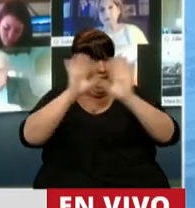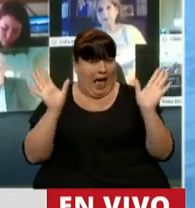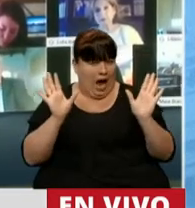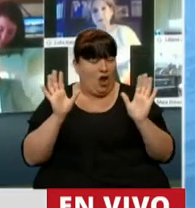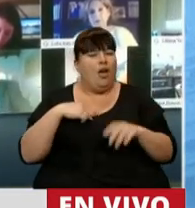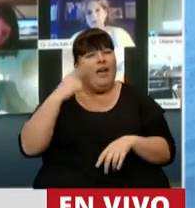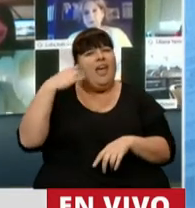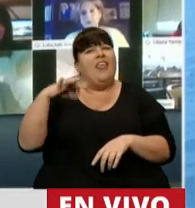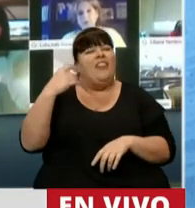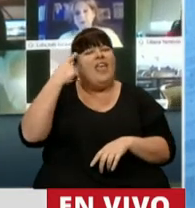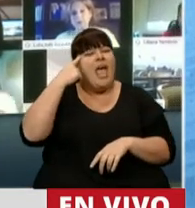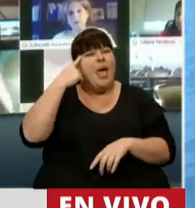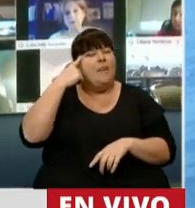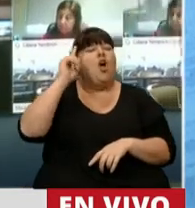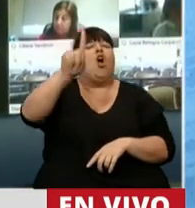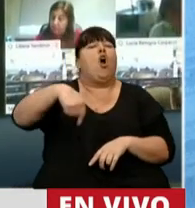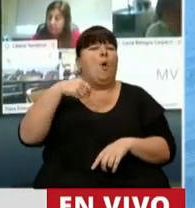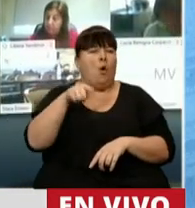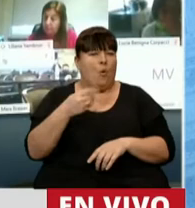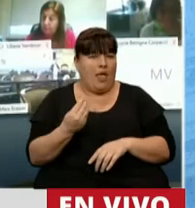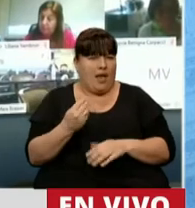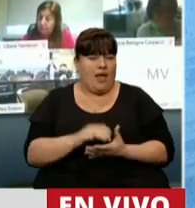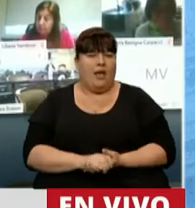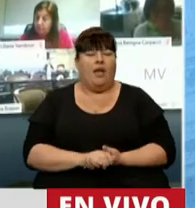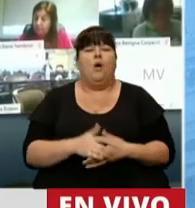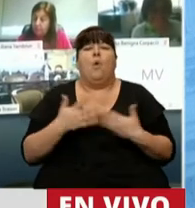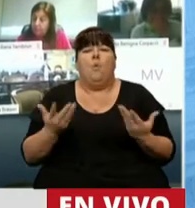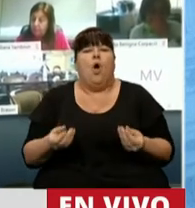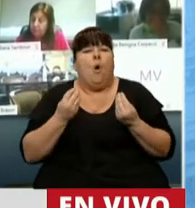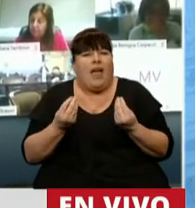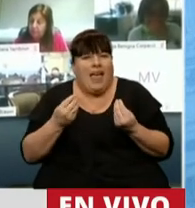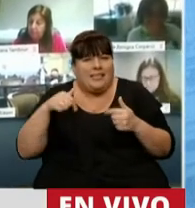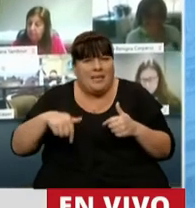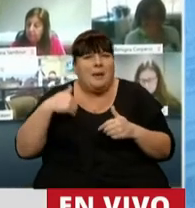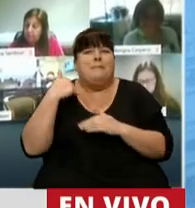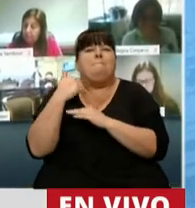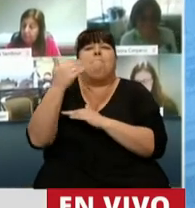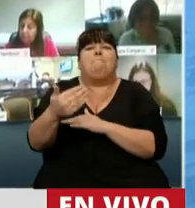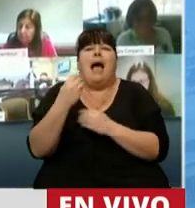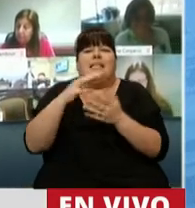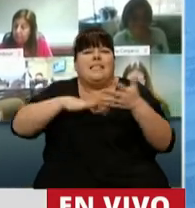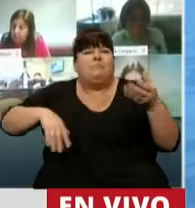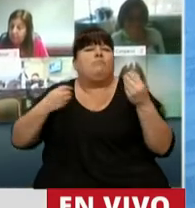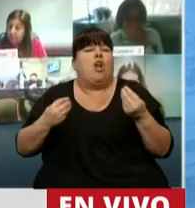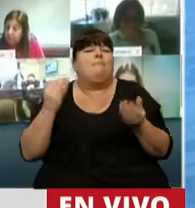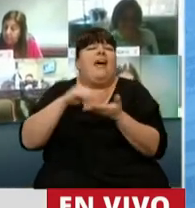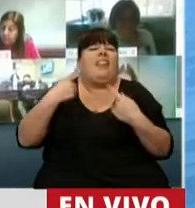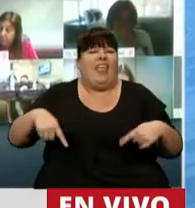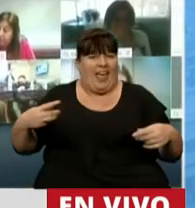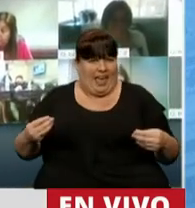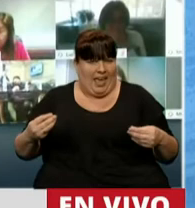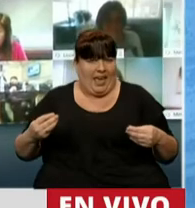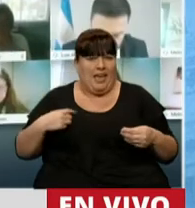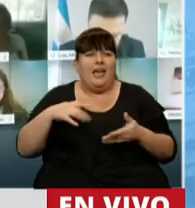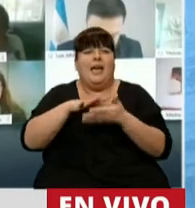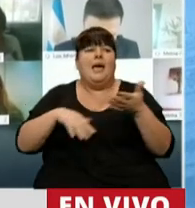Creo que tenemos que ir al origen de esto, es decir, bueno, ¿qué estamos ampliando y por qué lo estamos ampliando? Estamos